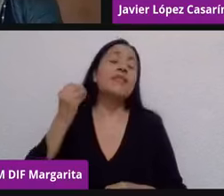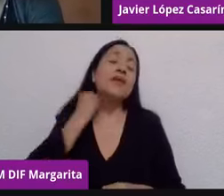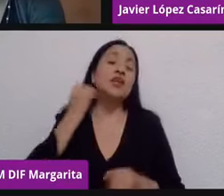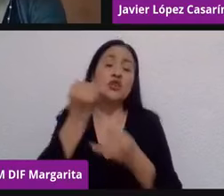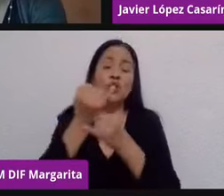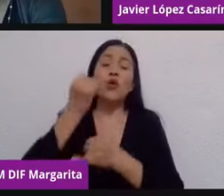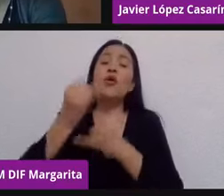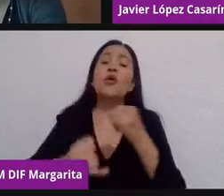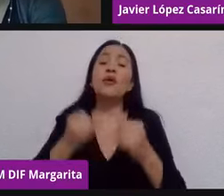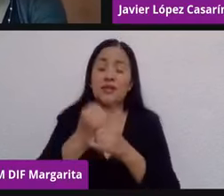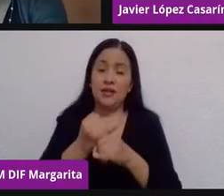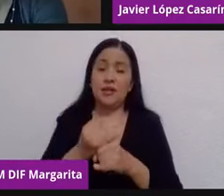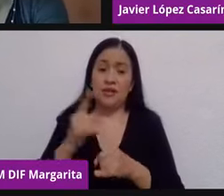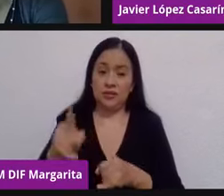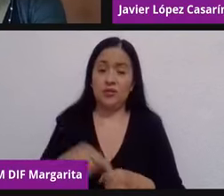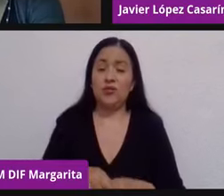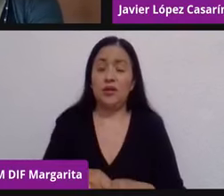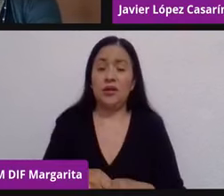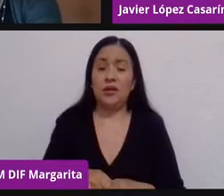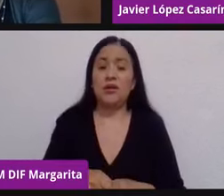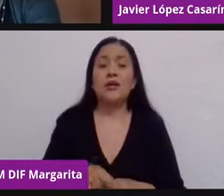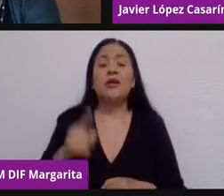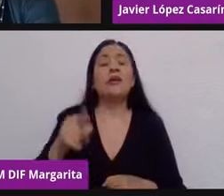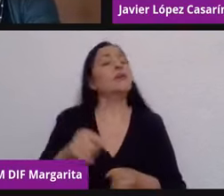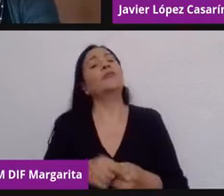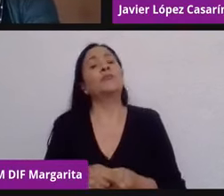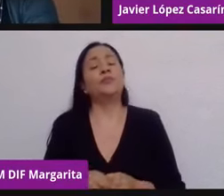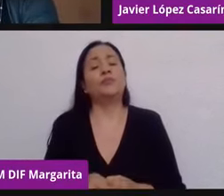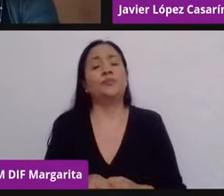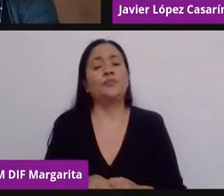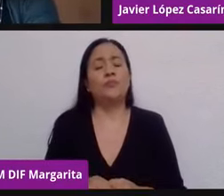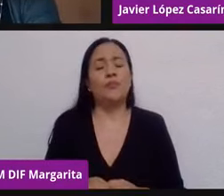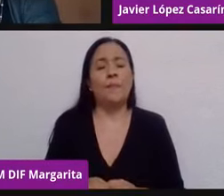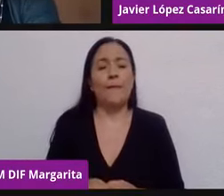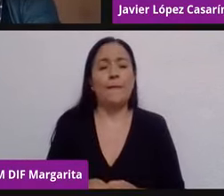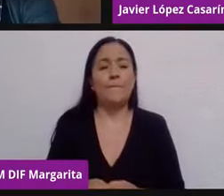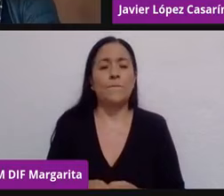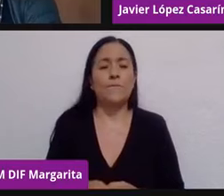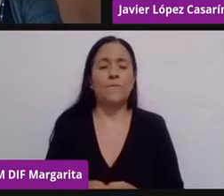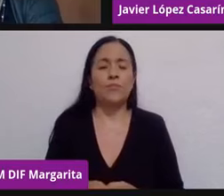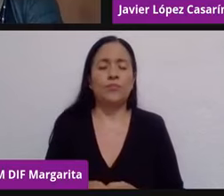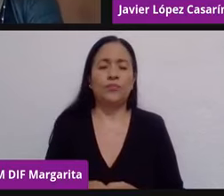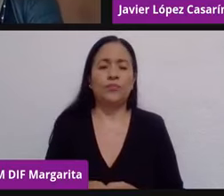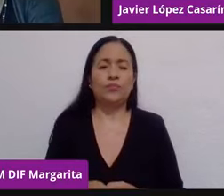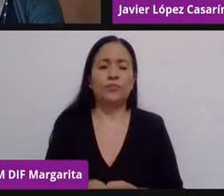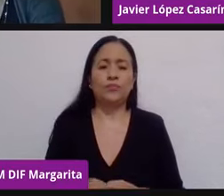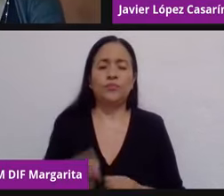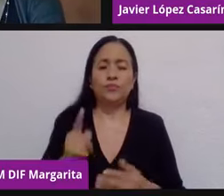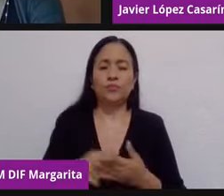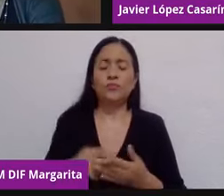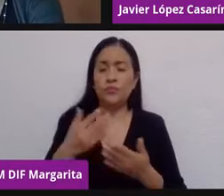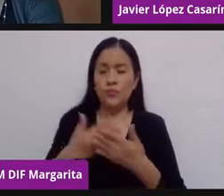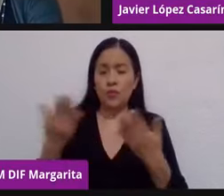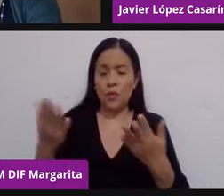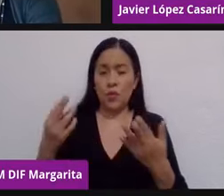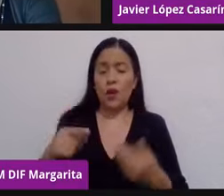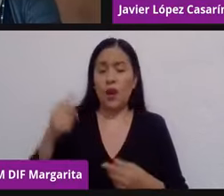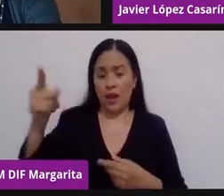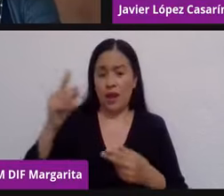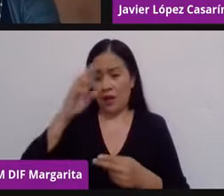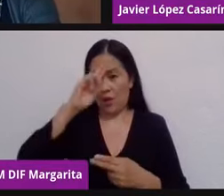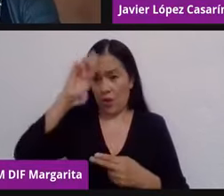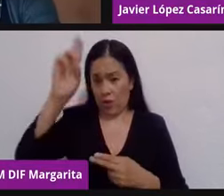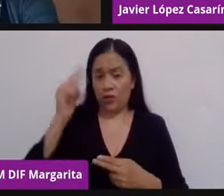cual es académico de número y presidente de la Comisión Internacional de Innovación. Asimismo, fue galardonado con la presea del Orden